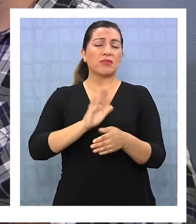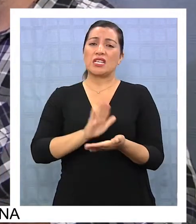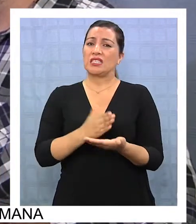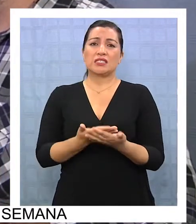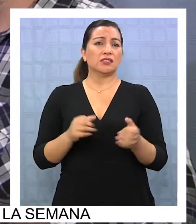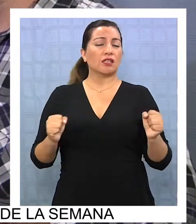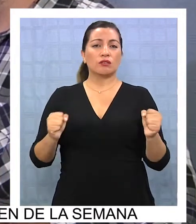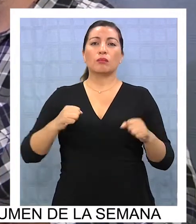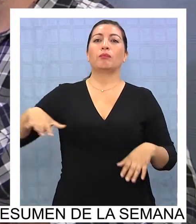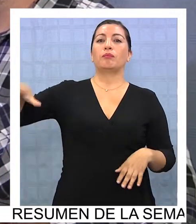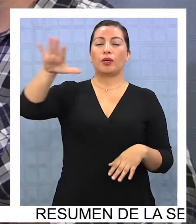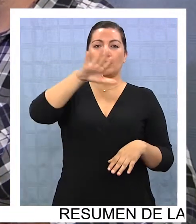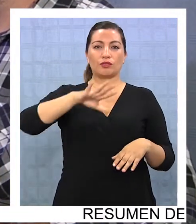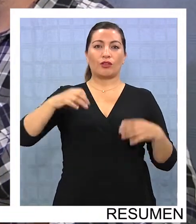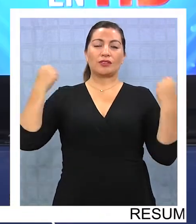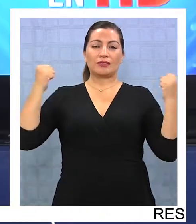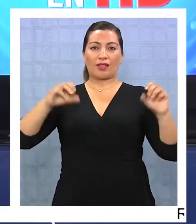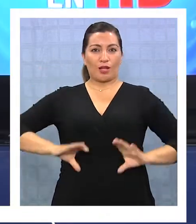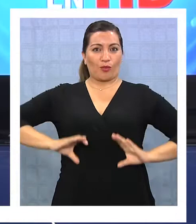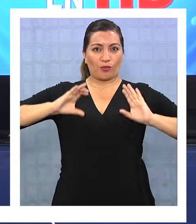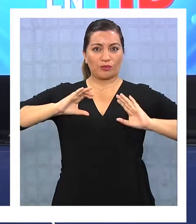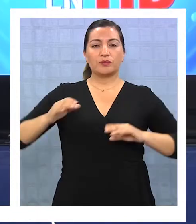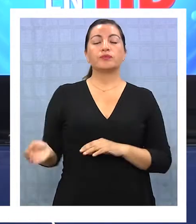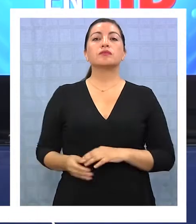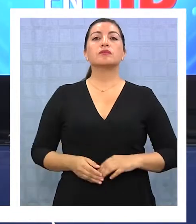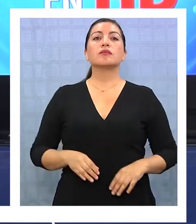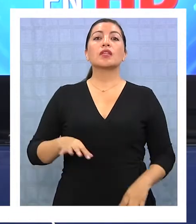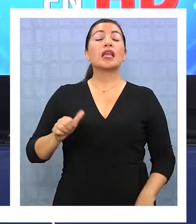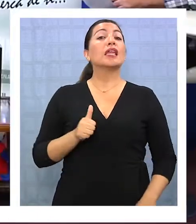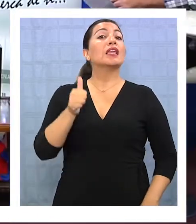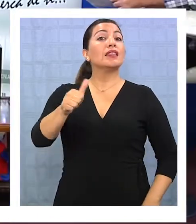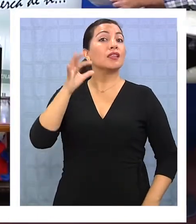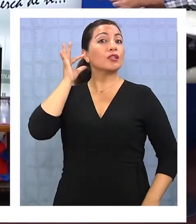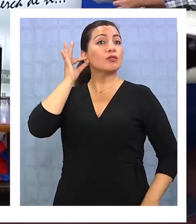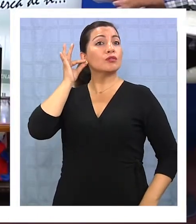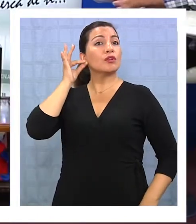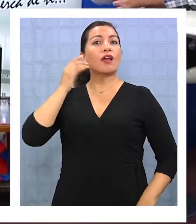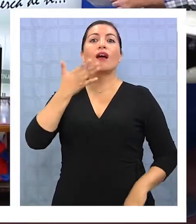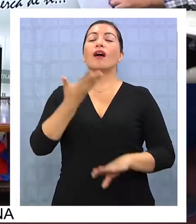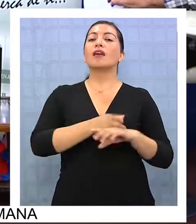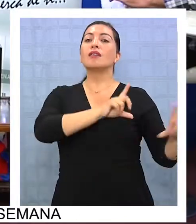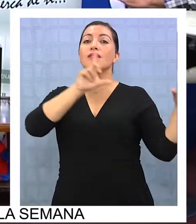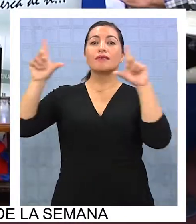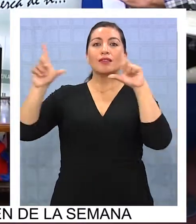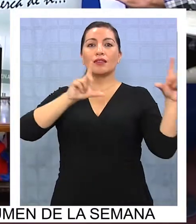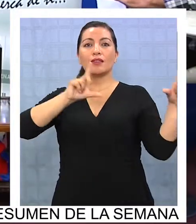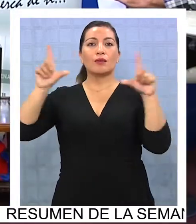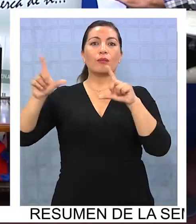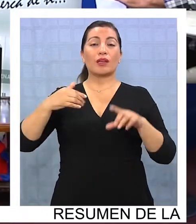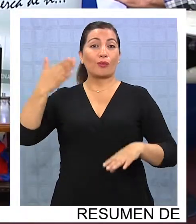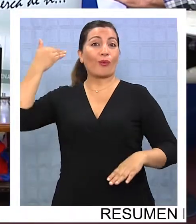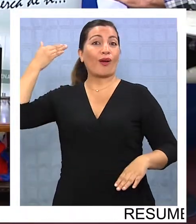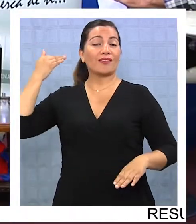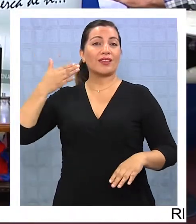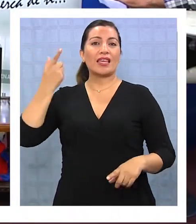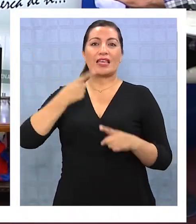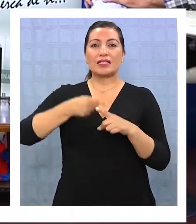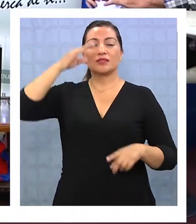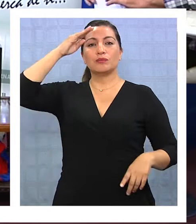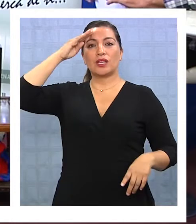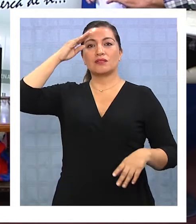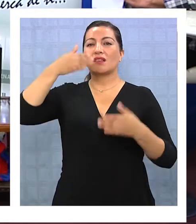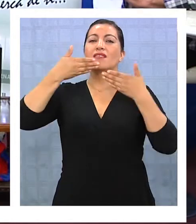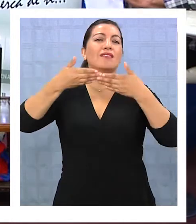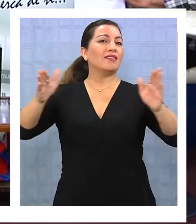que es justamente la actividad deportiva y la actividad física. Mabel, ahí estábamos viendo justamente imágenes de cuando pasamos a ser una señal experimental